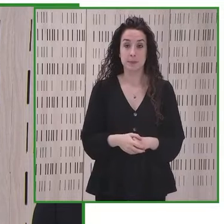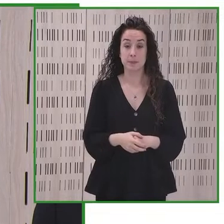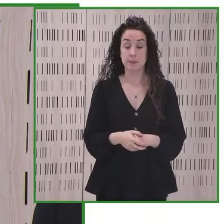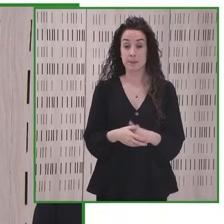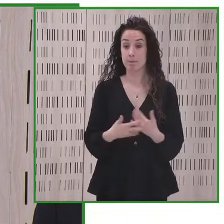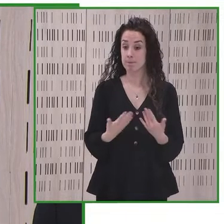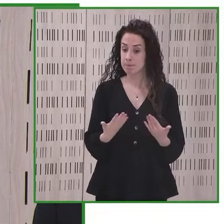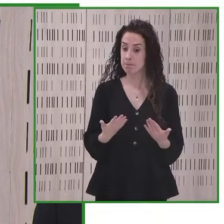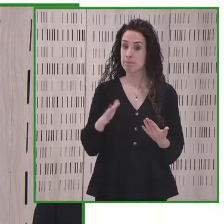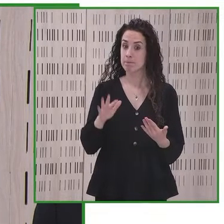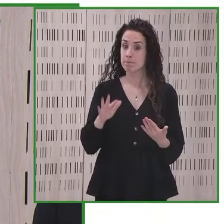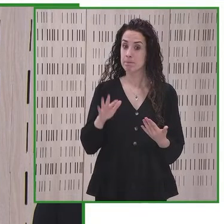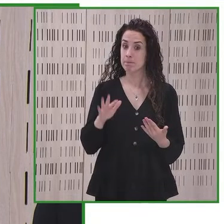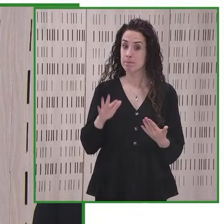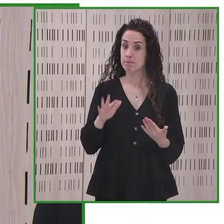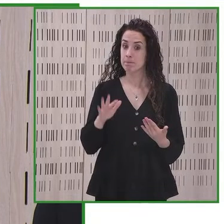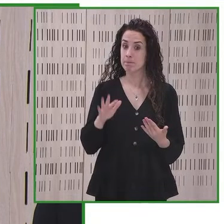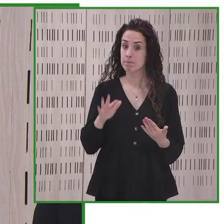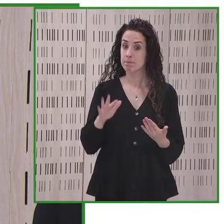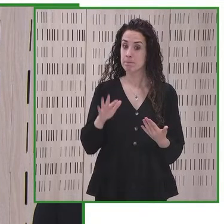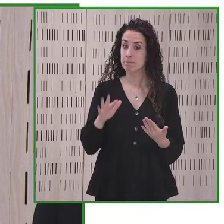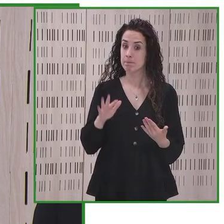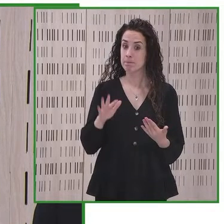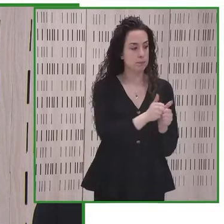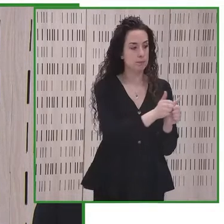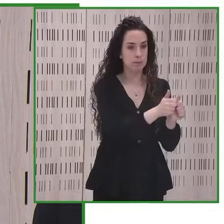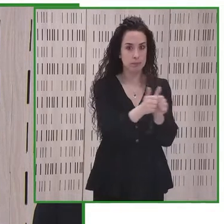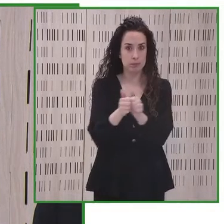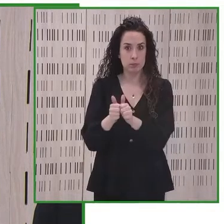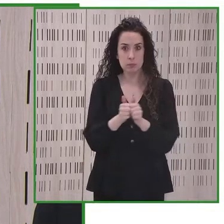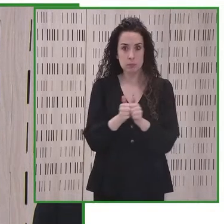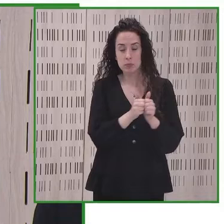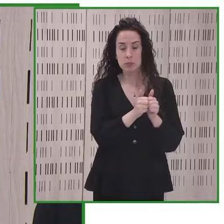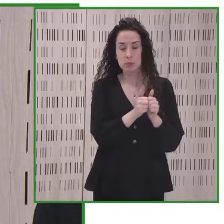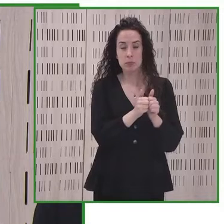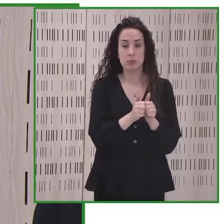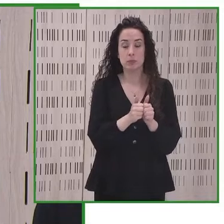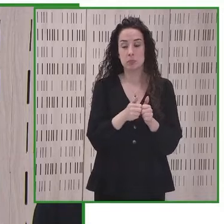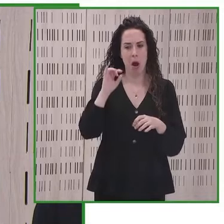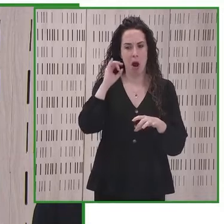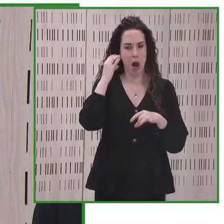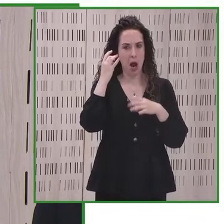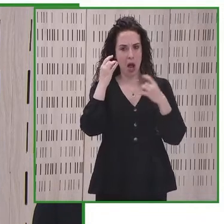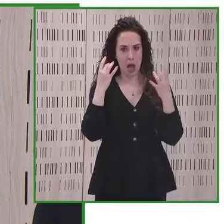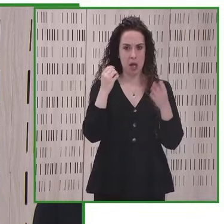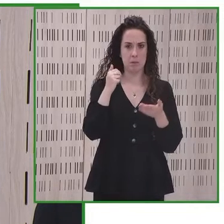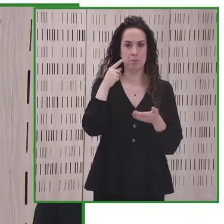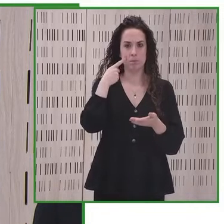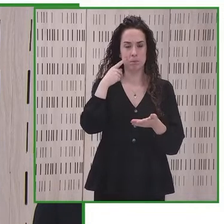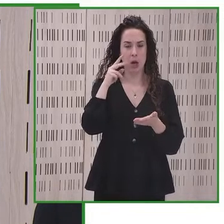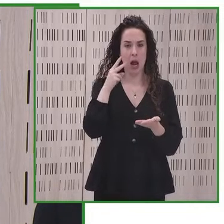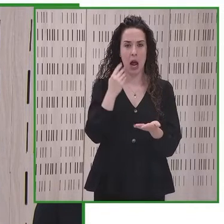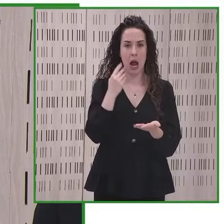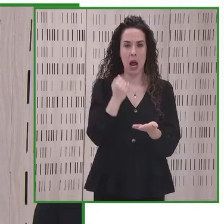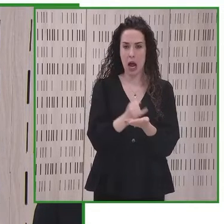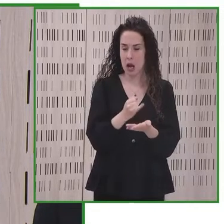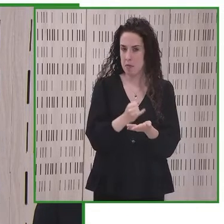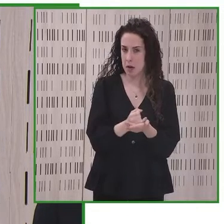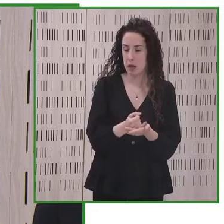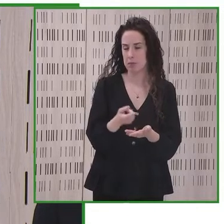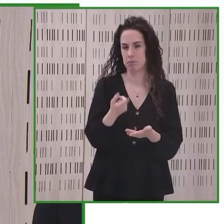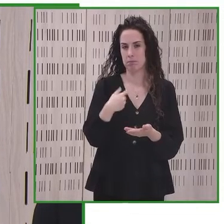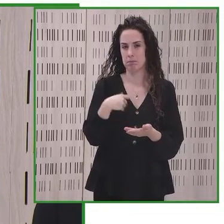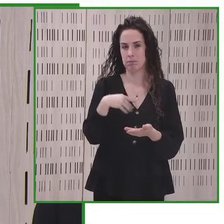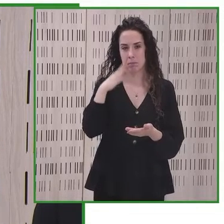indiscutiblemente por la cooperación. El desarrollo de ideas y experiencias es la fortaleza del conocimiento.